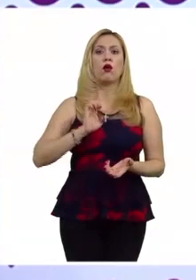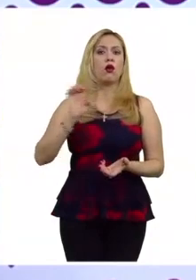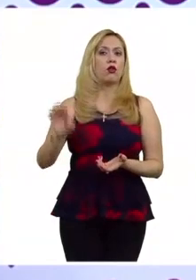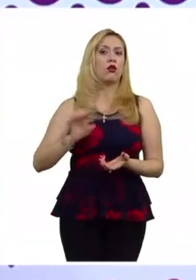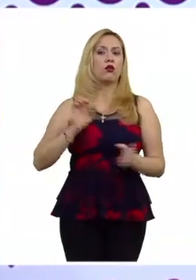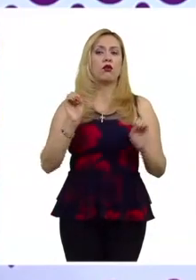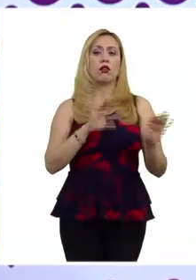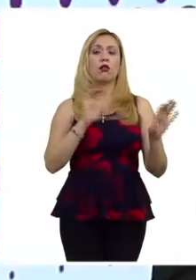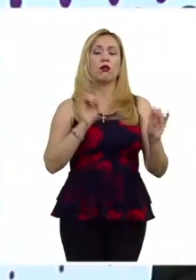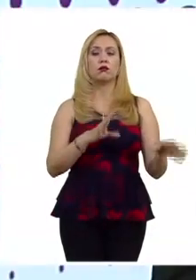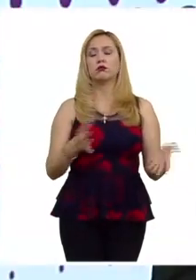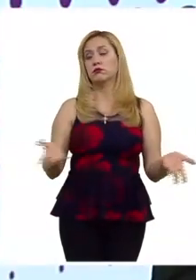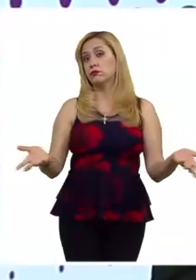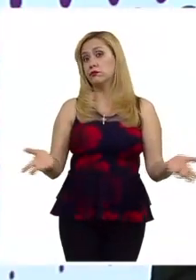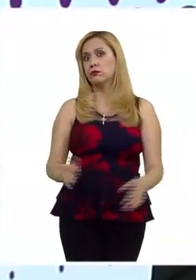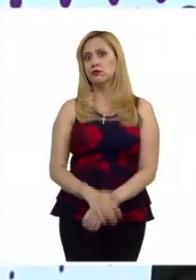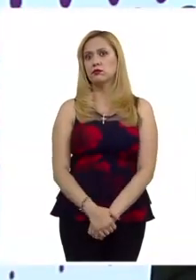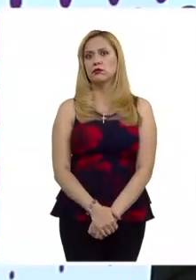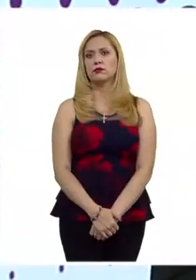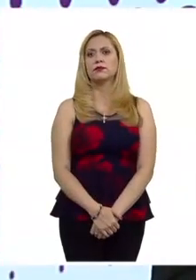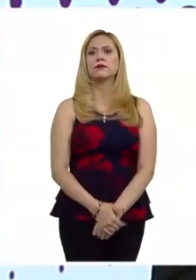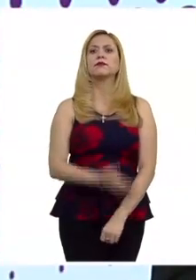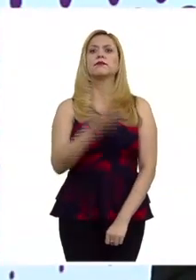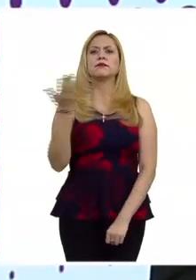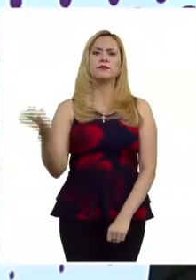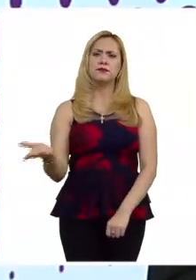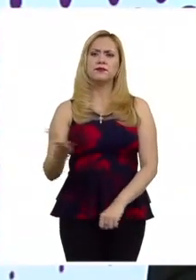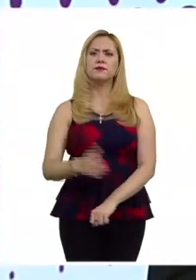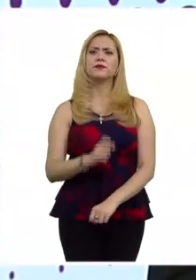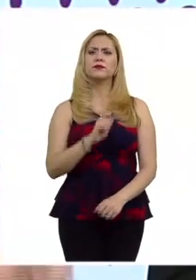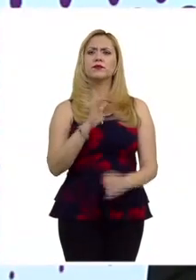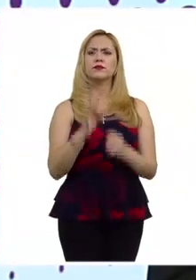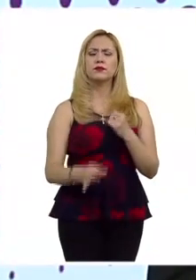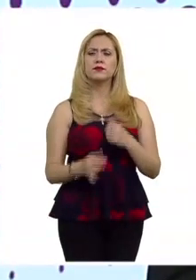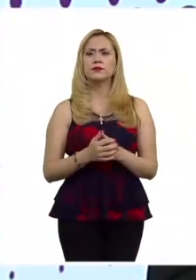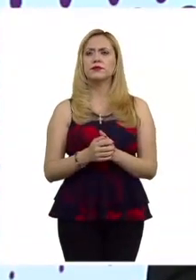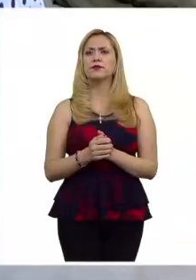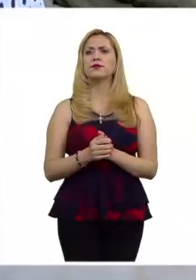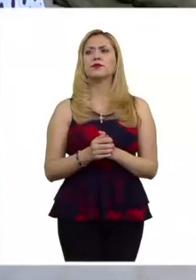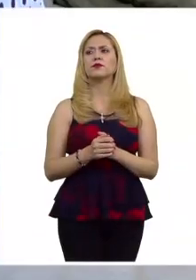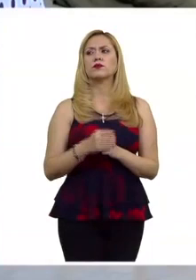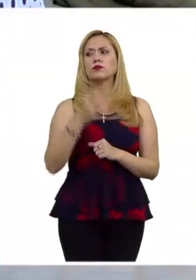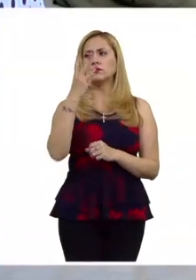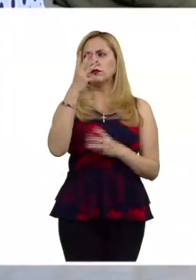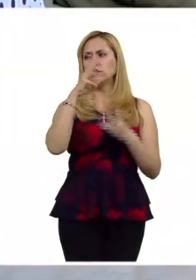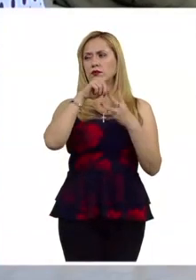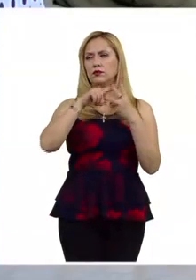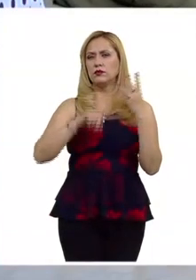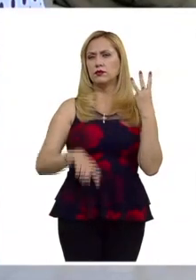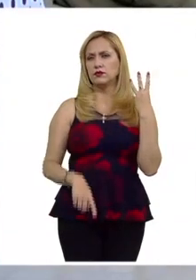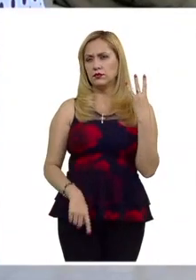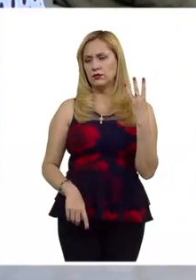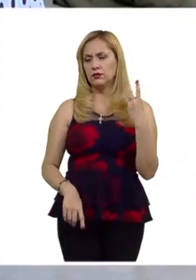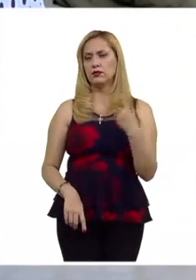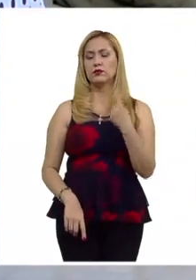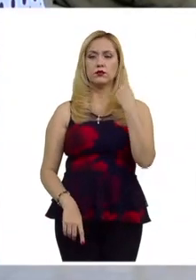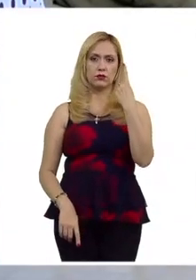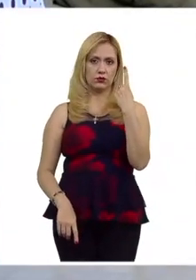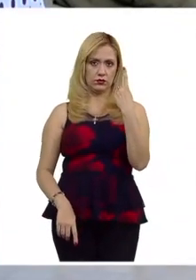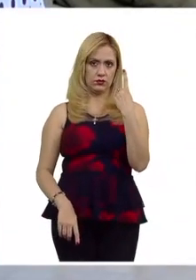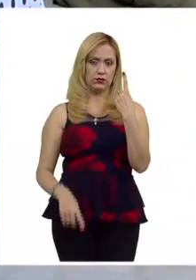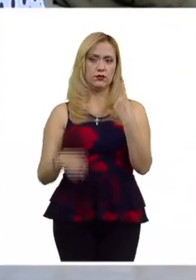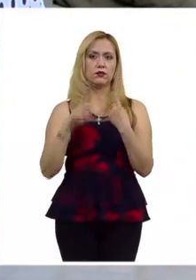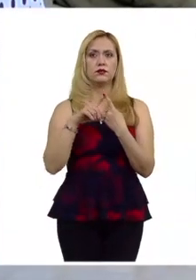ven lesionados gracias Jorge una reflexión final este bueno tres puntos una es que